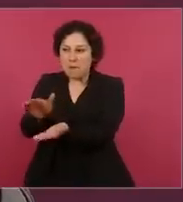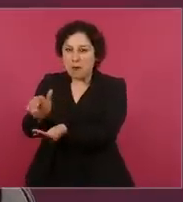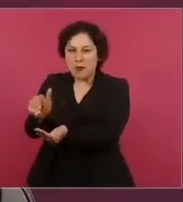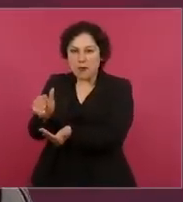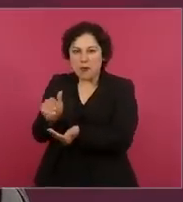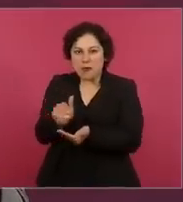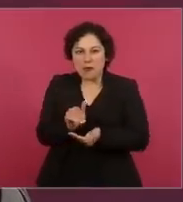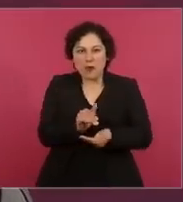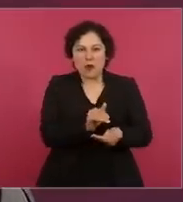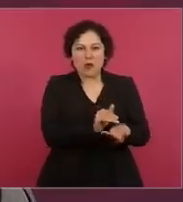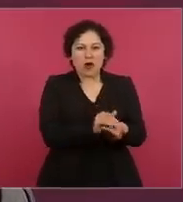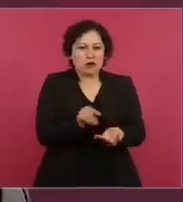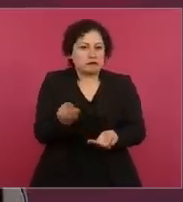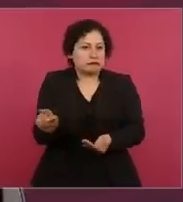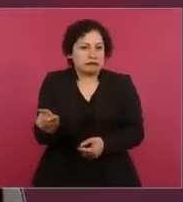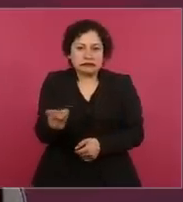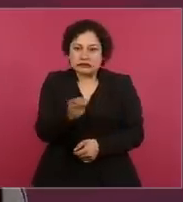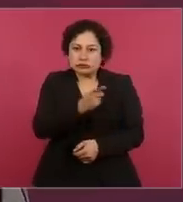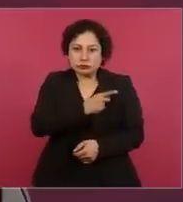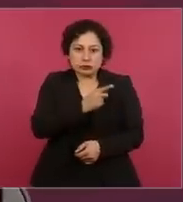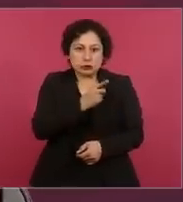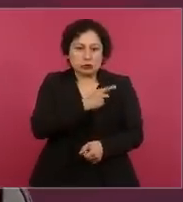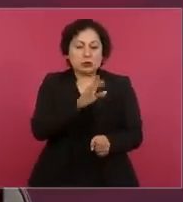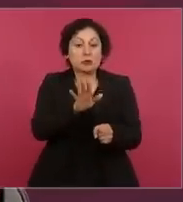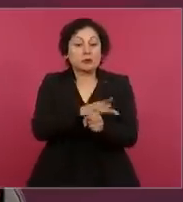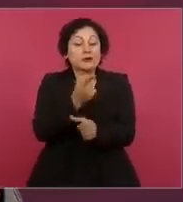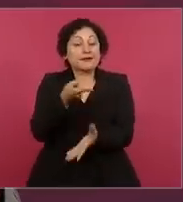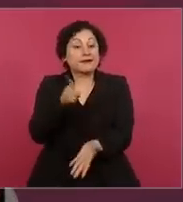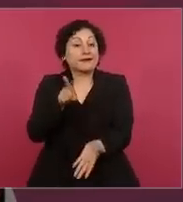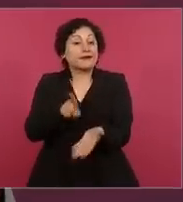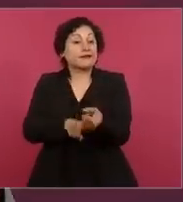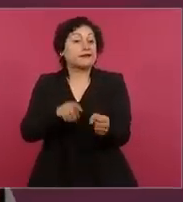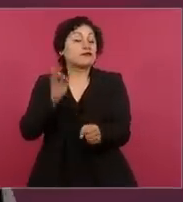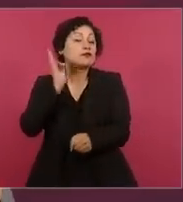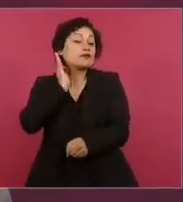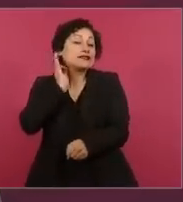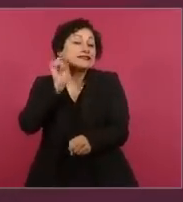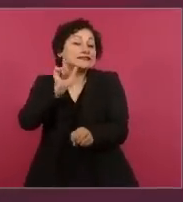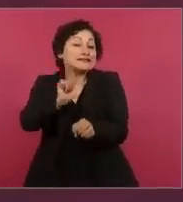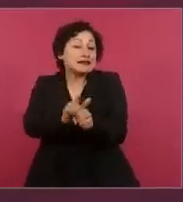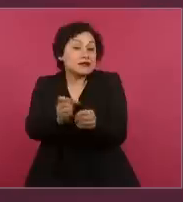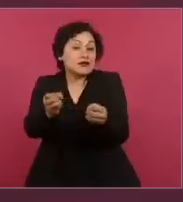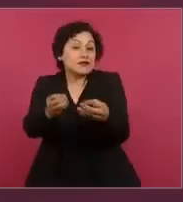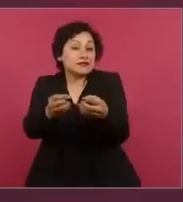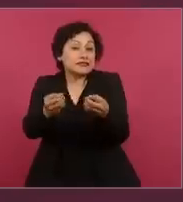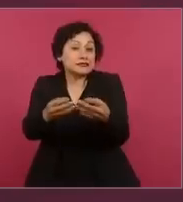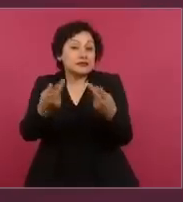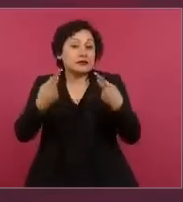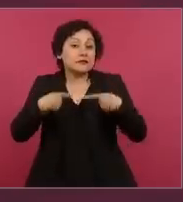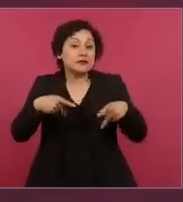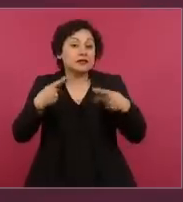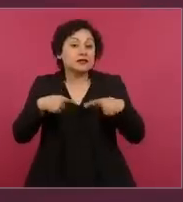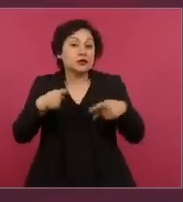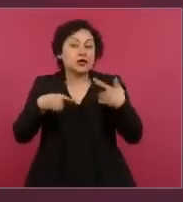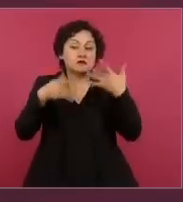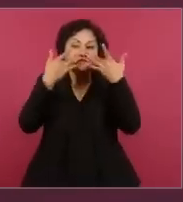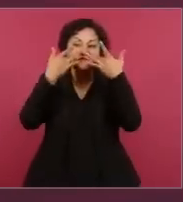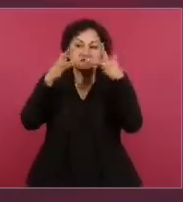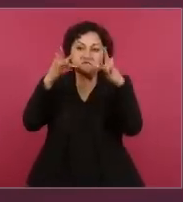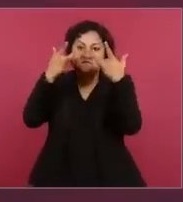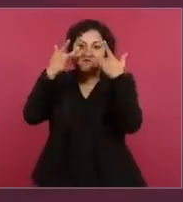renunciar al interior de la fiscalía y renuncia este fiscal